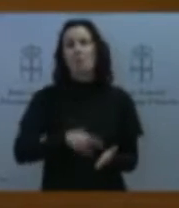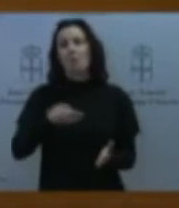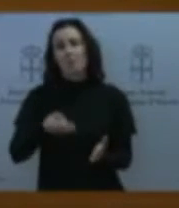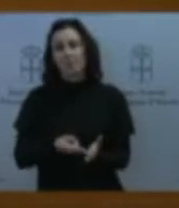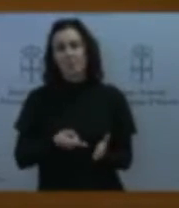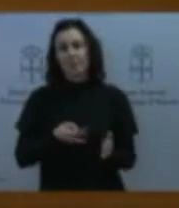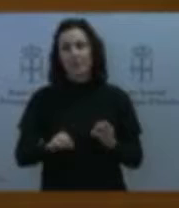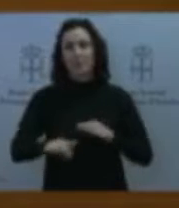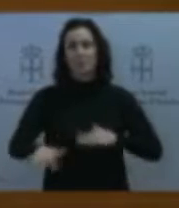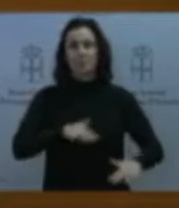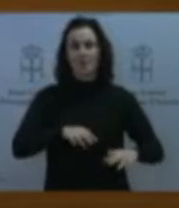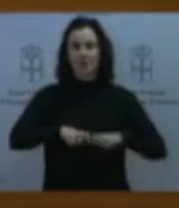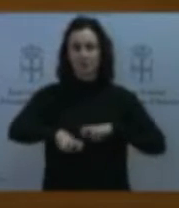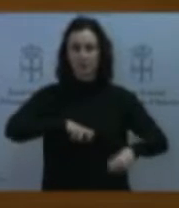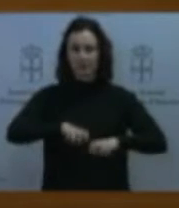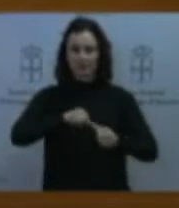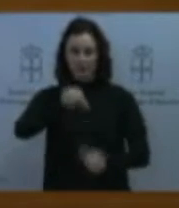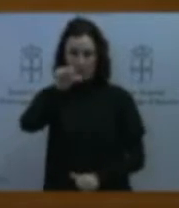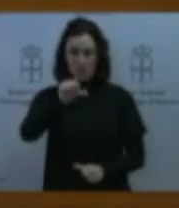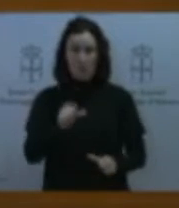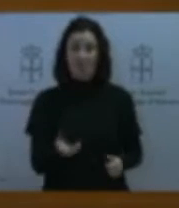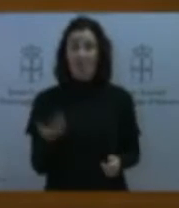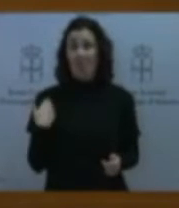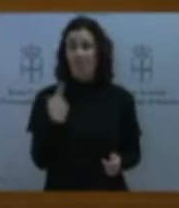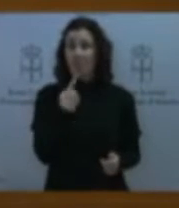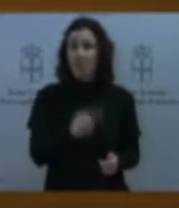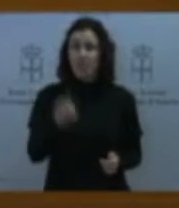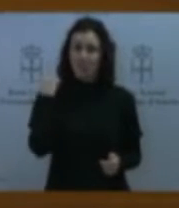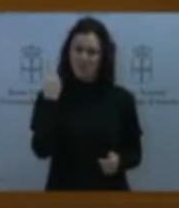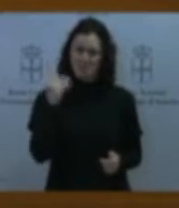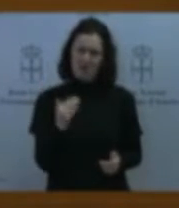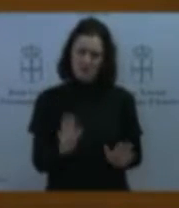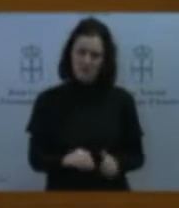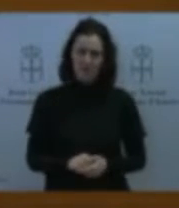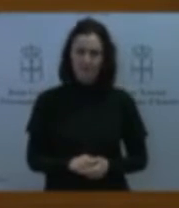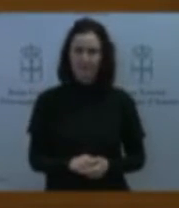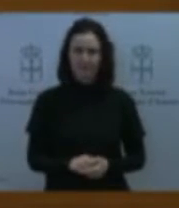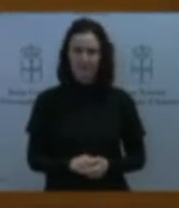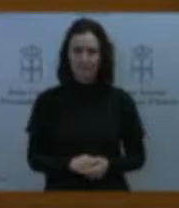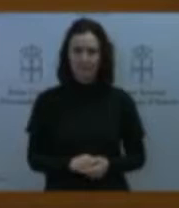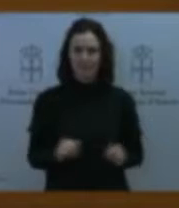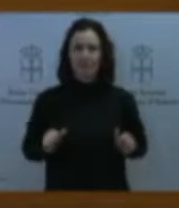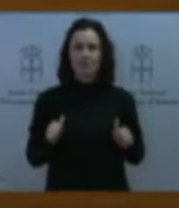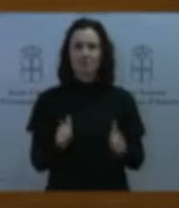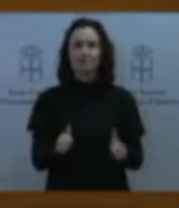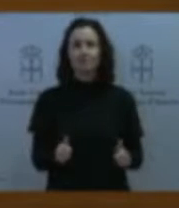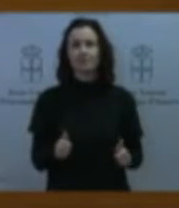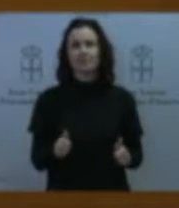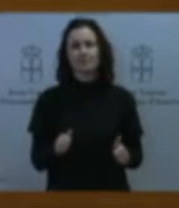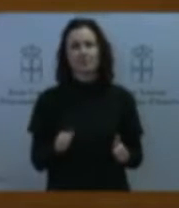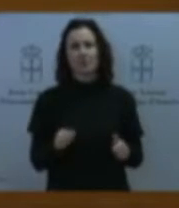Hace aproximadamente un año, un poco menos, se empieza a torcer esta tramitación del Plan de Movilidad de Gijón.